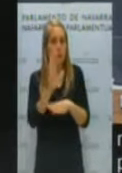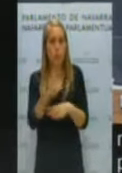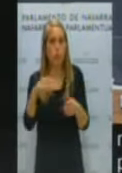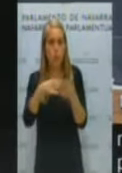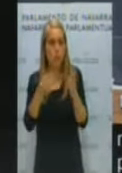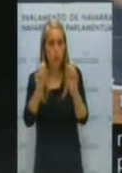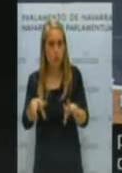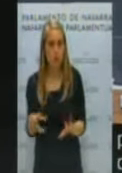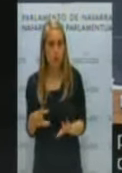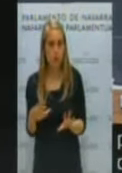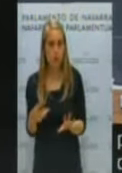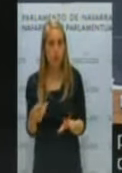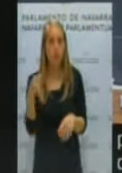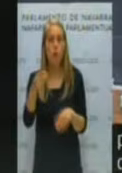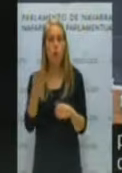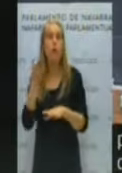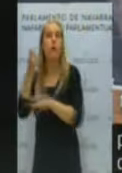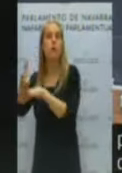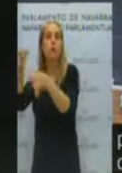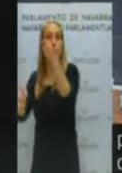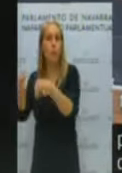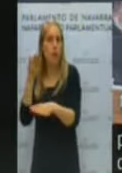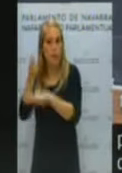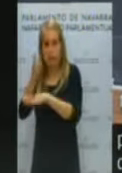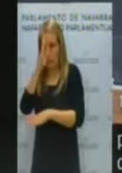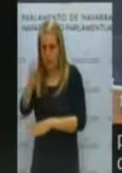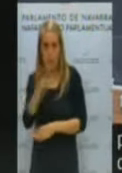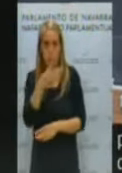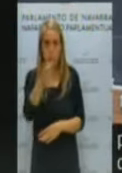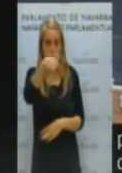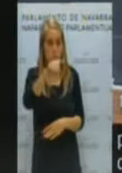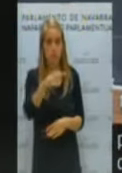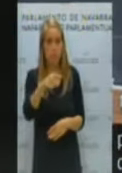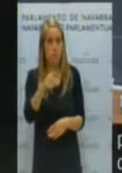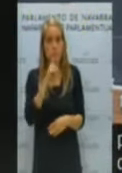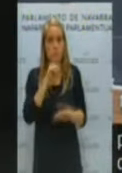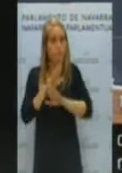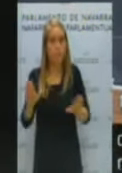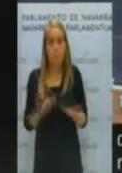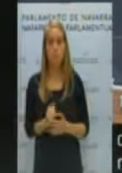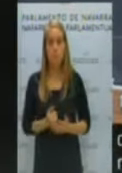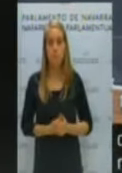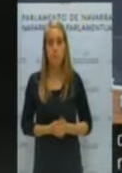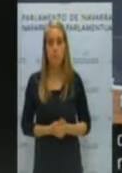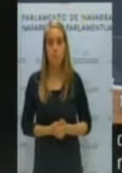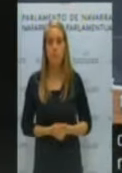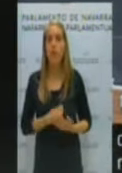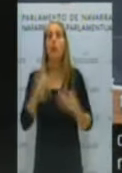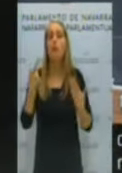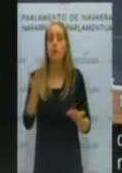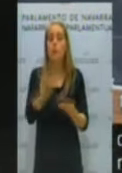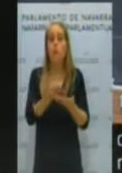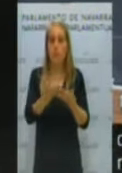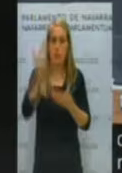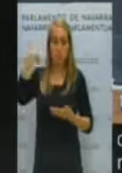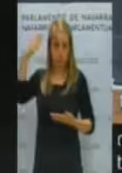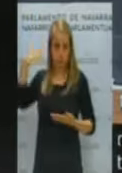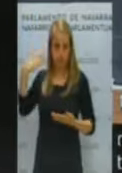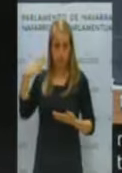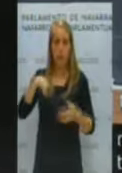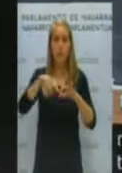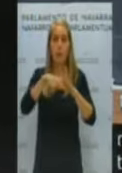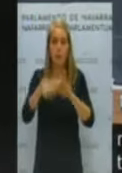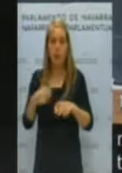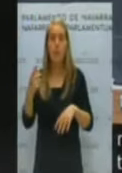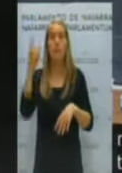¿O van a tener que recurrir a los tribunales directamente porque ustedes van a dar el silencio por callada? Por lo tanto, se lo pedimos en su día con las plazas de